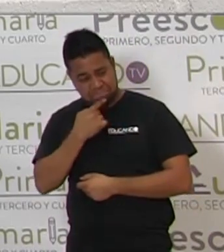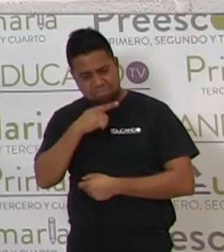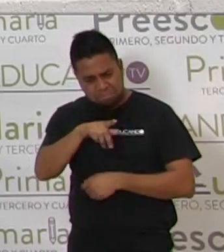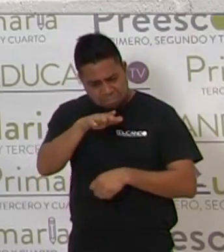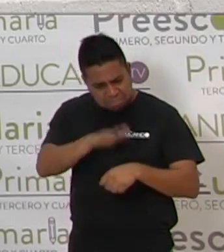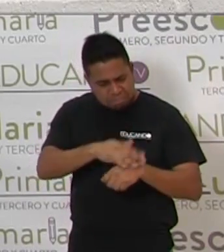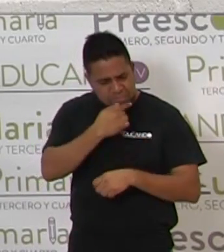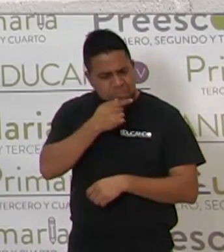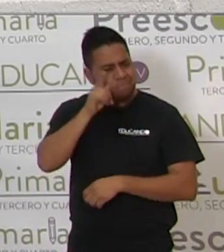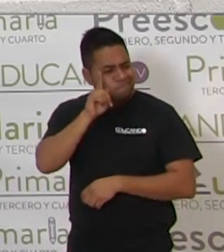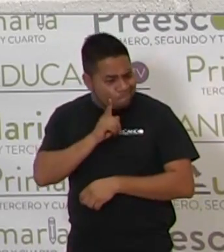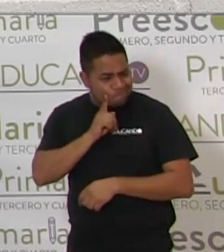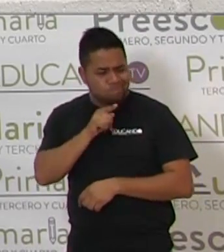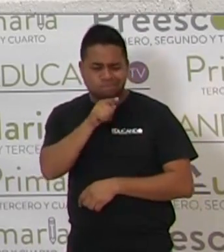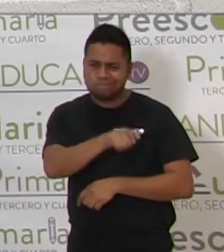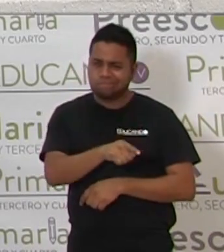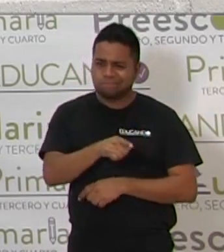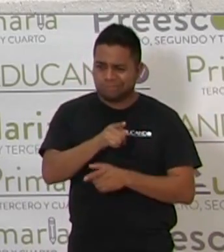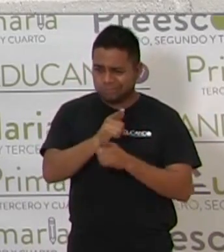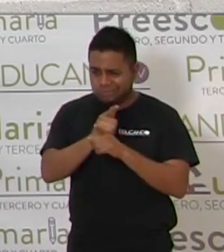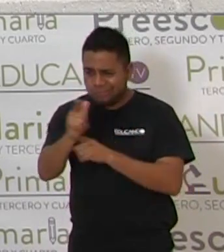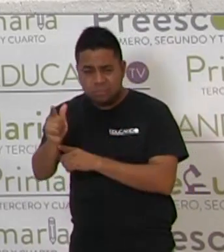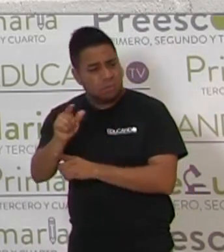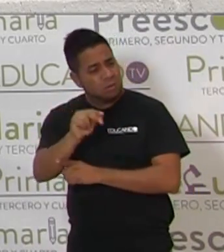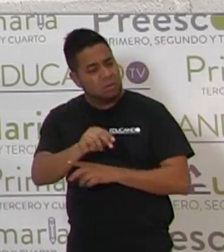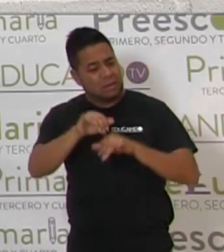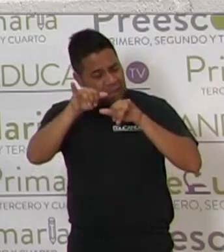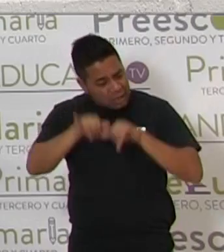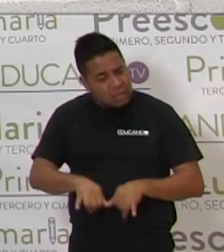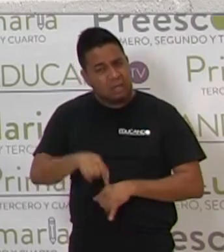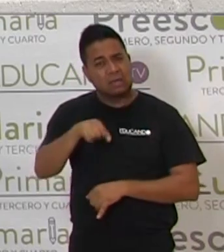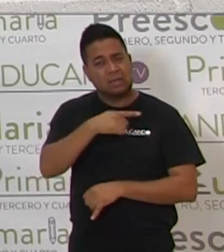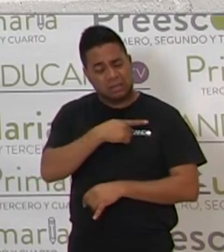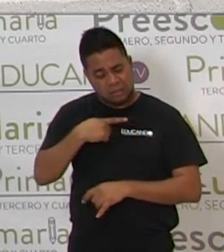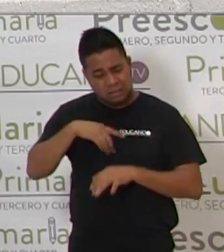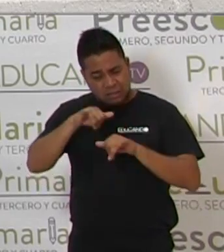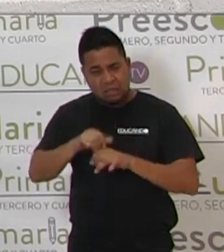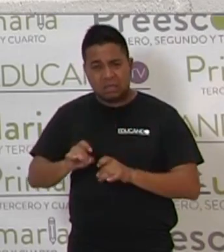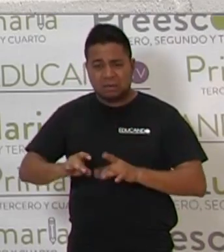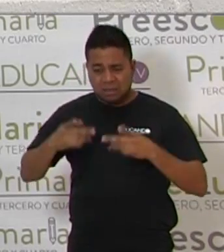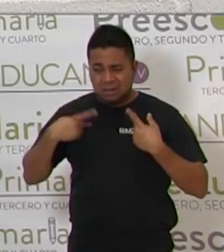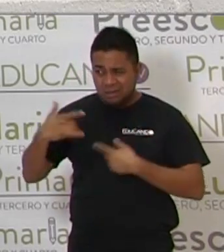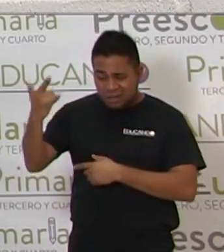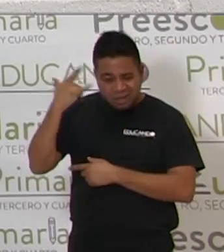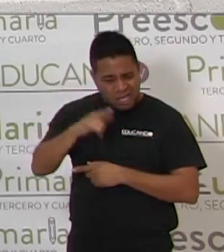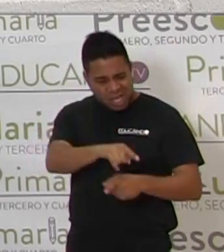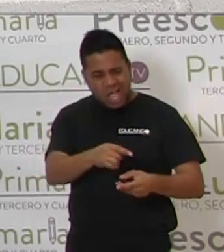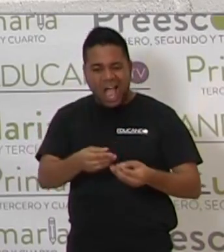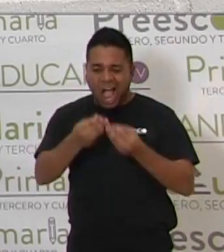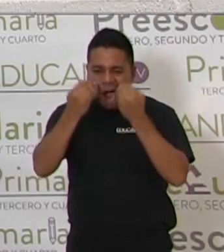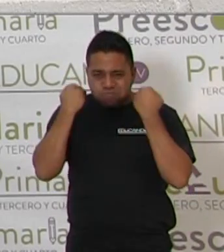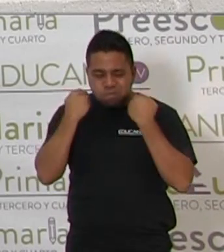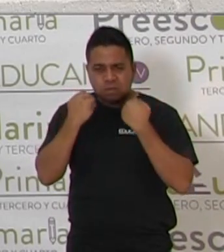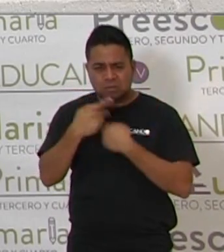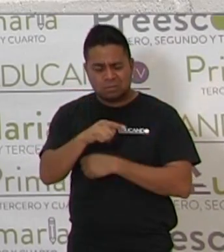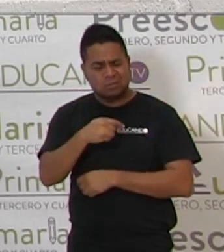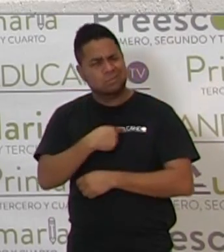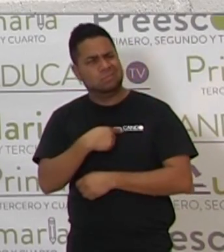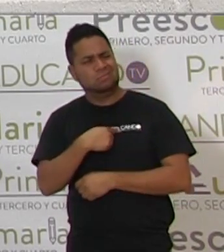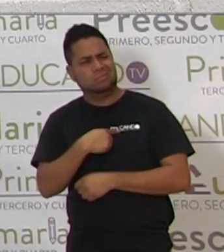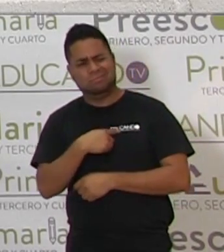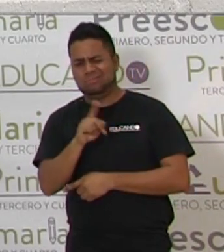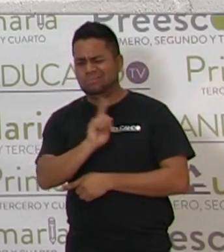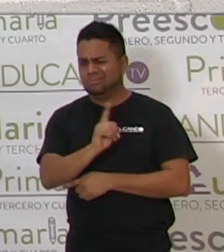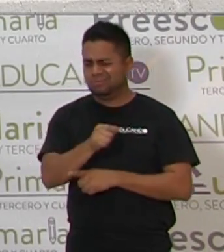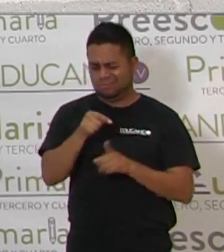¡Yuma, no debes salir! ¡Te va a comer un gigante! Pero